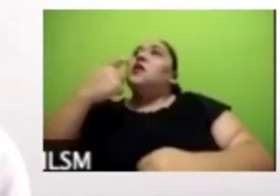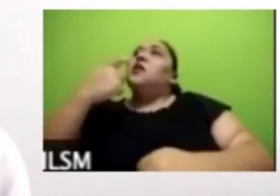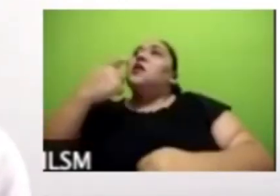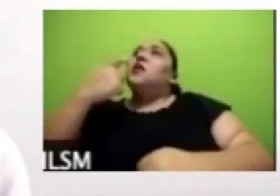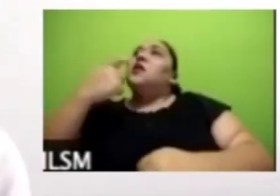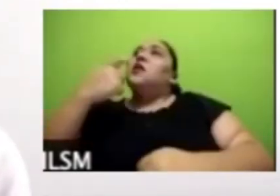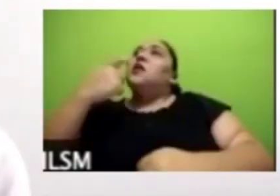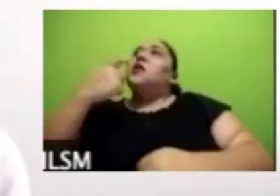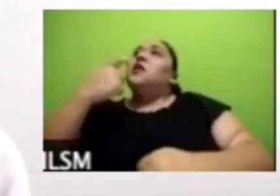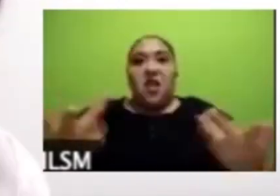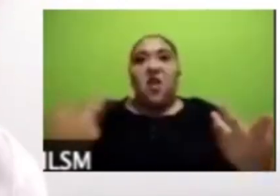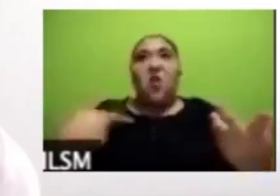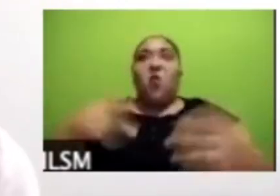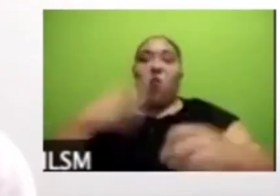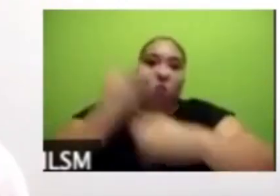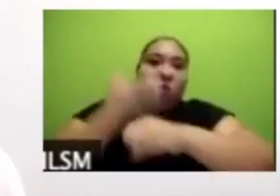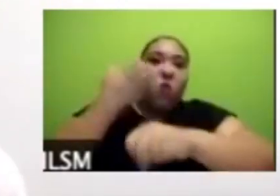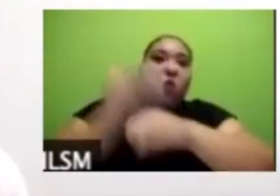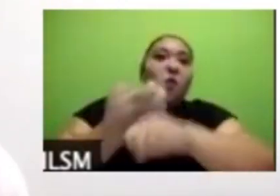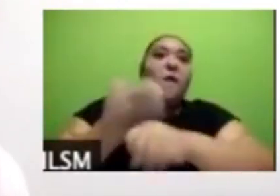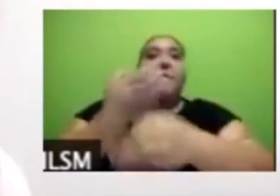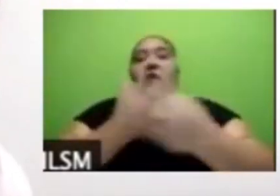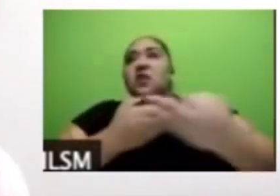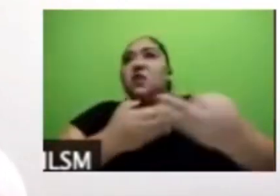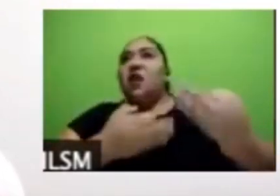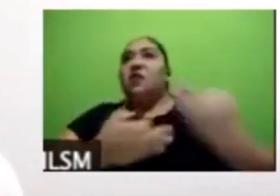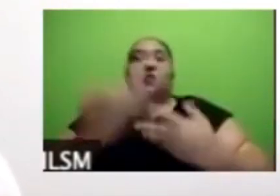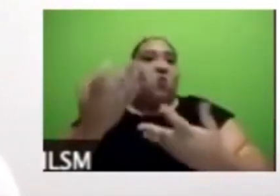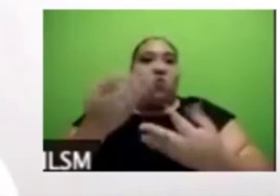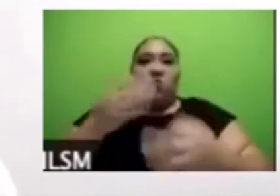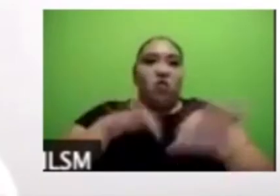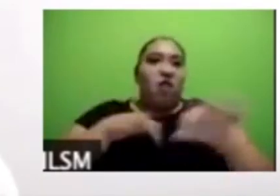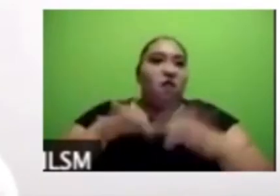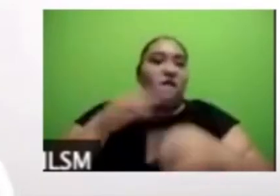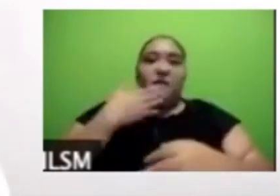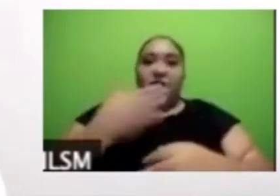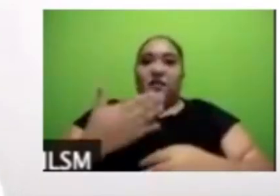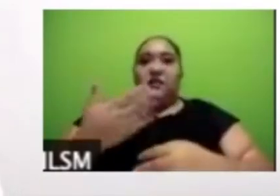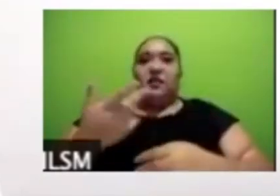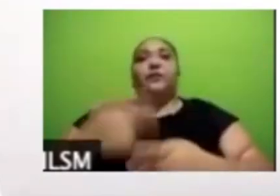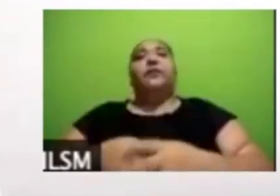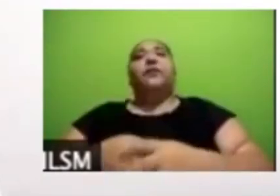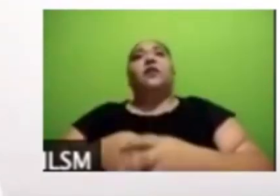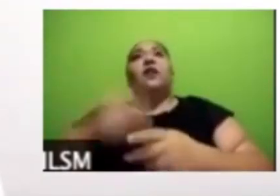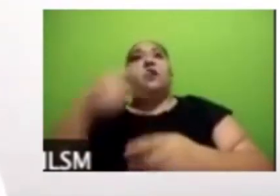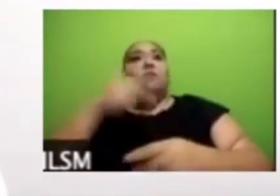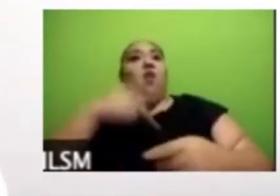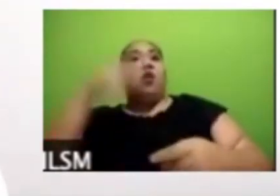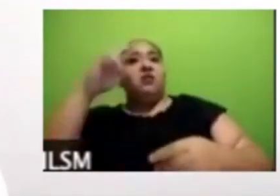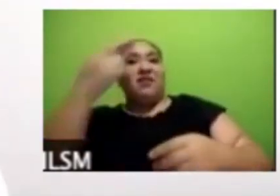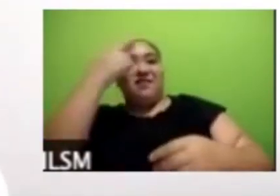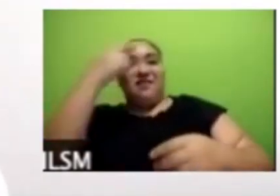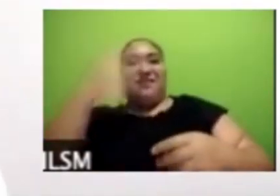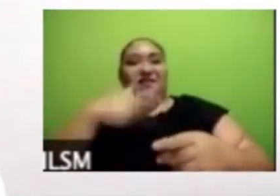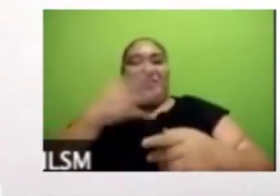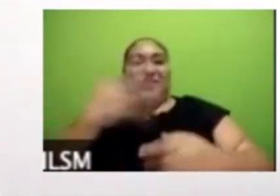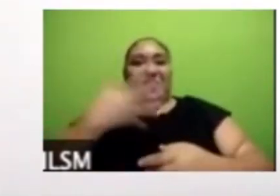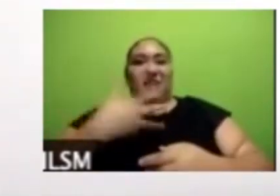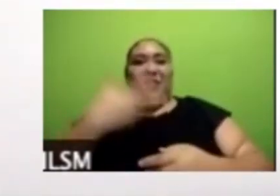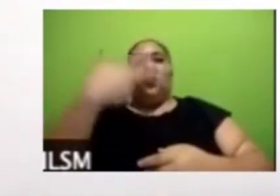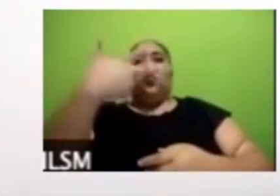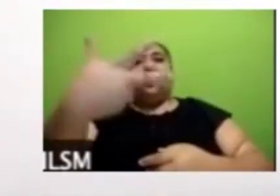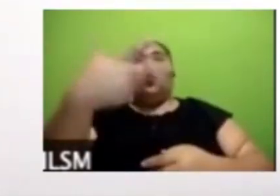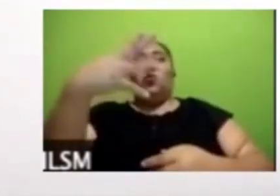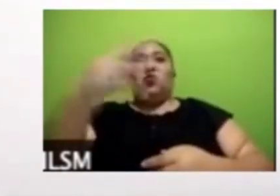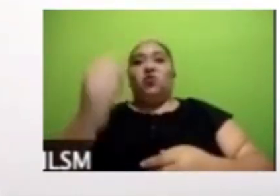voy a detener un poquitito con el sector de mujeres, como comentaba, porque acuérdense que teníamos el 8 y el 9 de marzo, en donde hubo